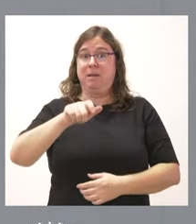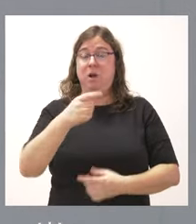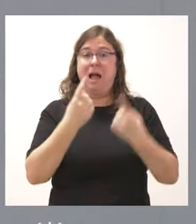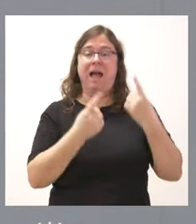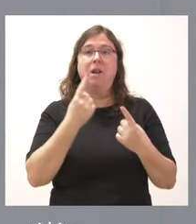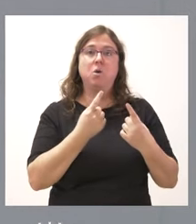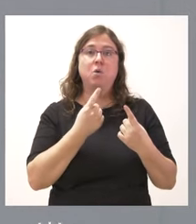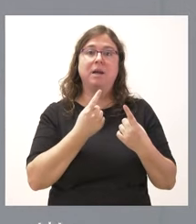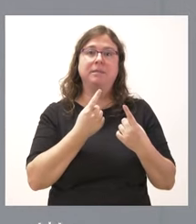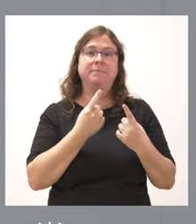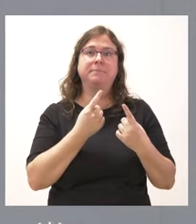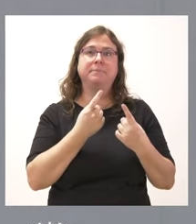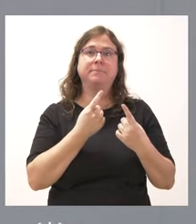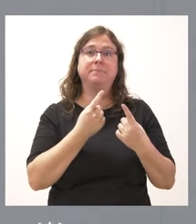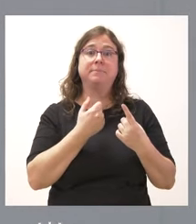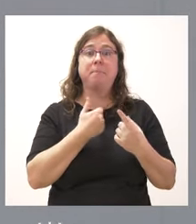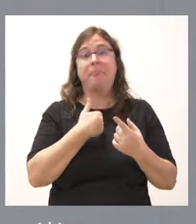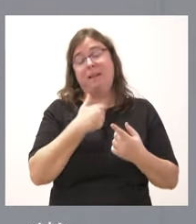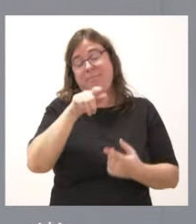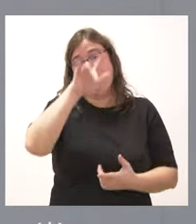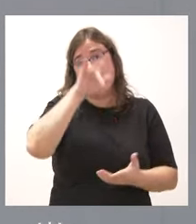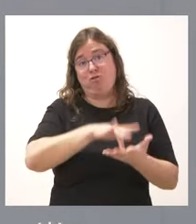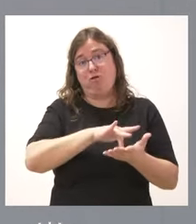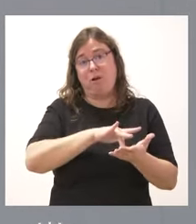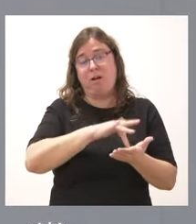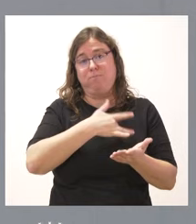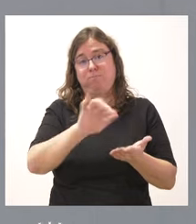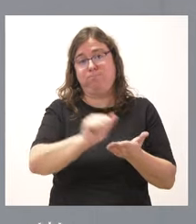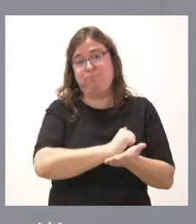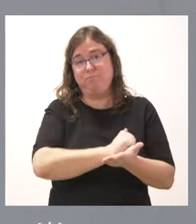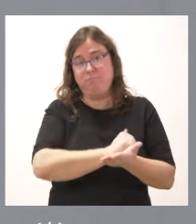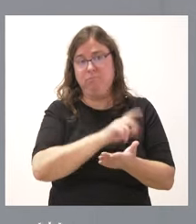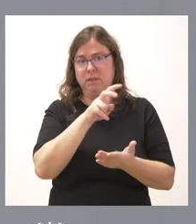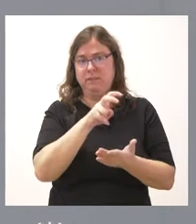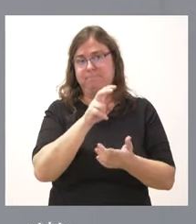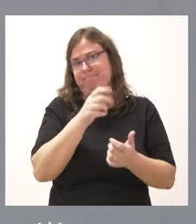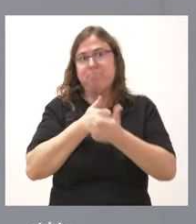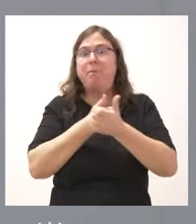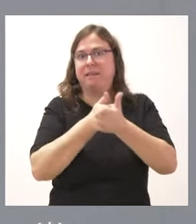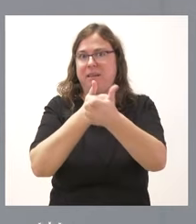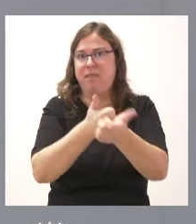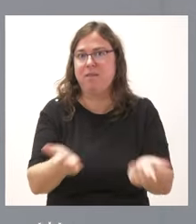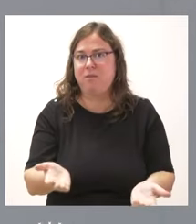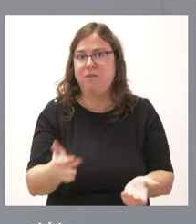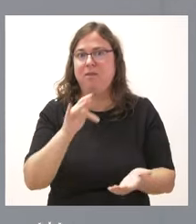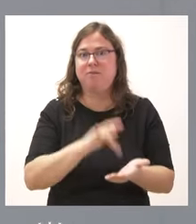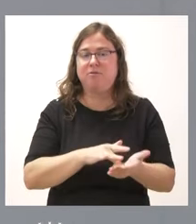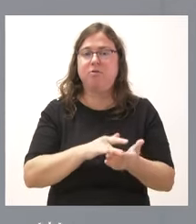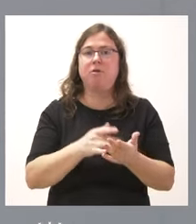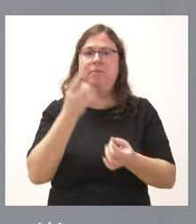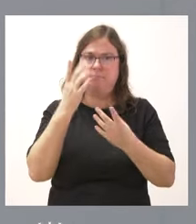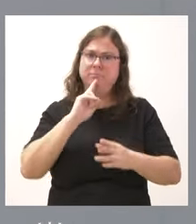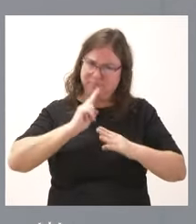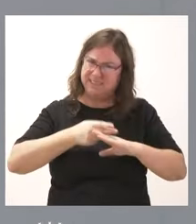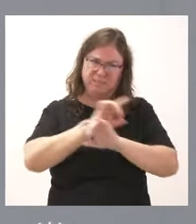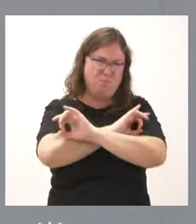se van a amnistiar están perseguidas por actividades que claramente fueron golpe de